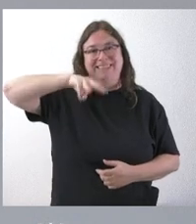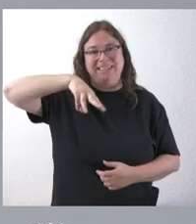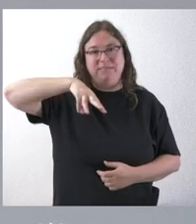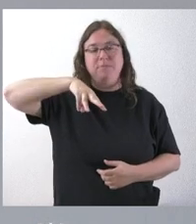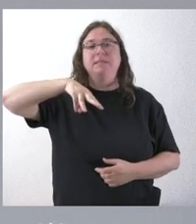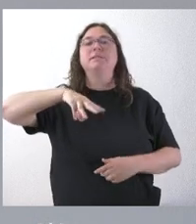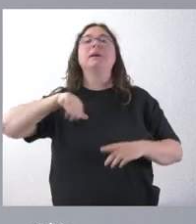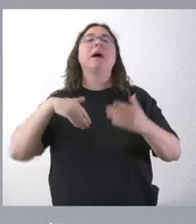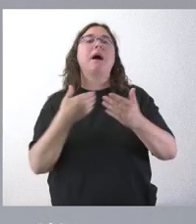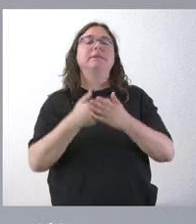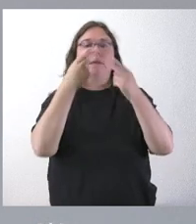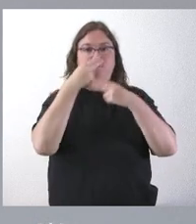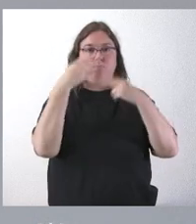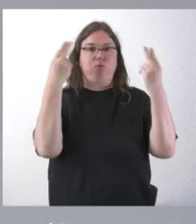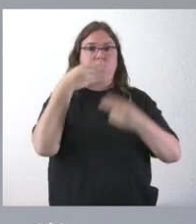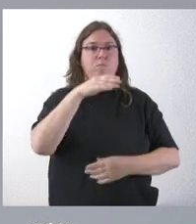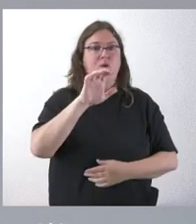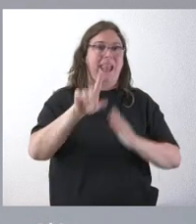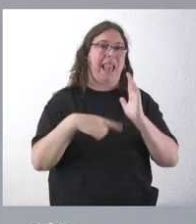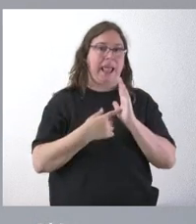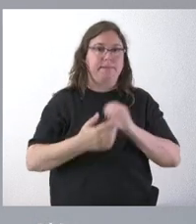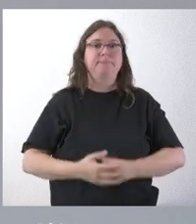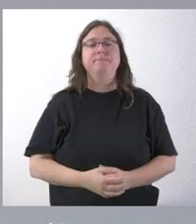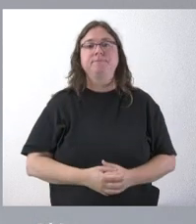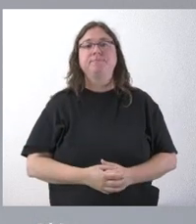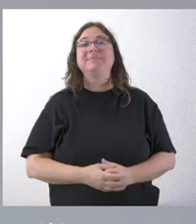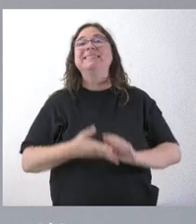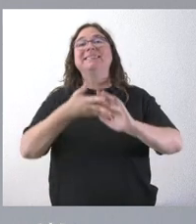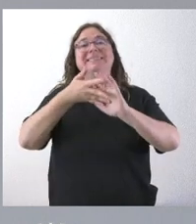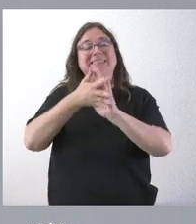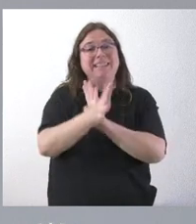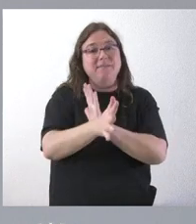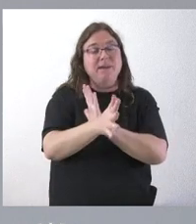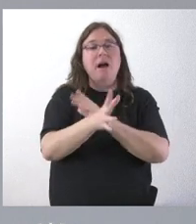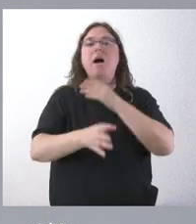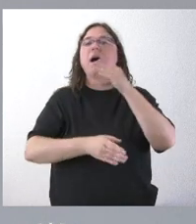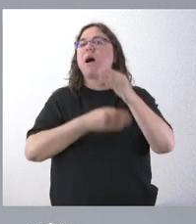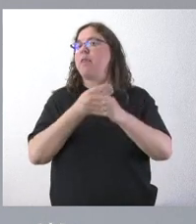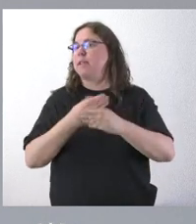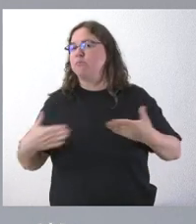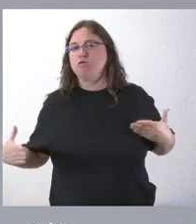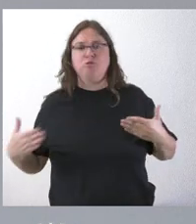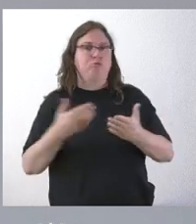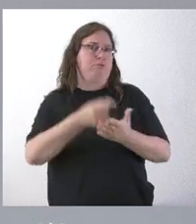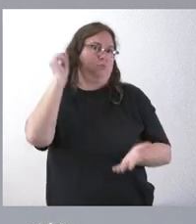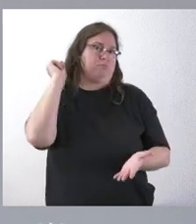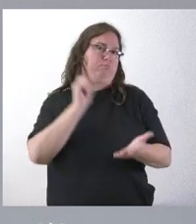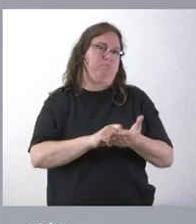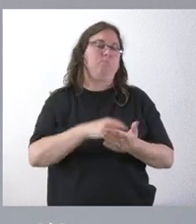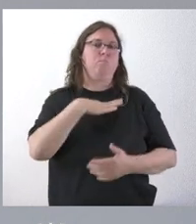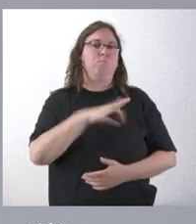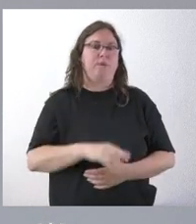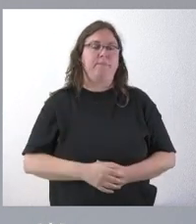publique en el BOE la ley de amnistía. Por lo tanto, lo haremos con toda la celeridad que podamos, con toda la